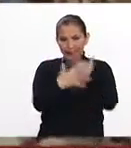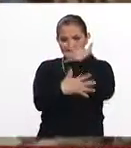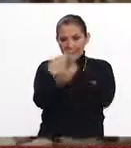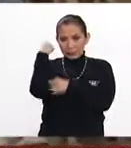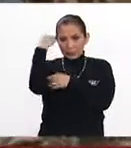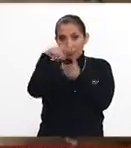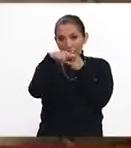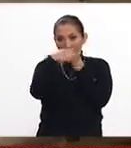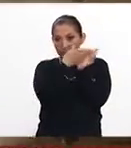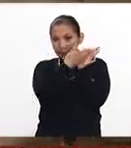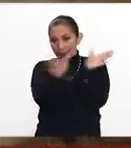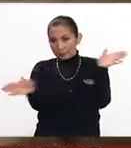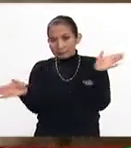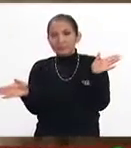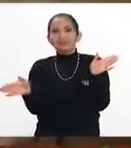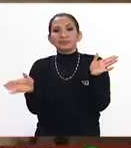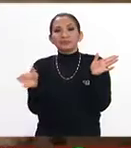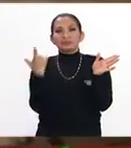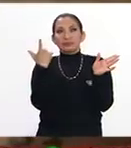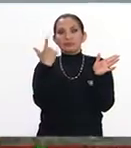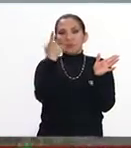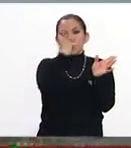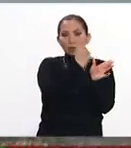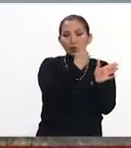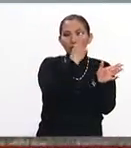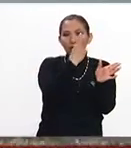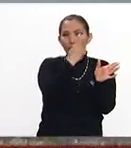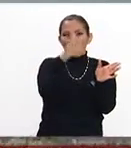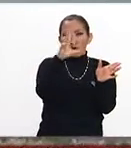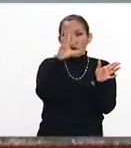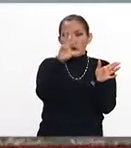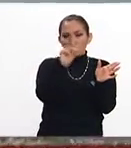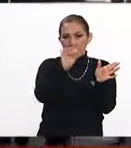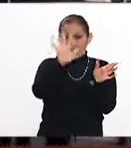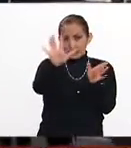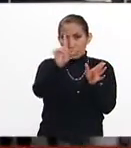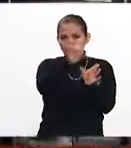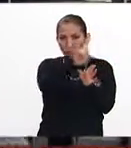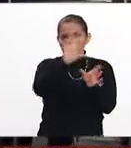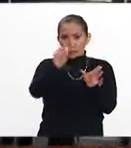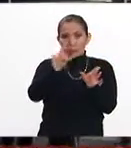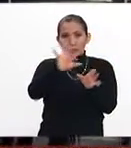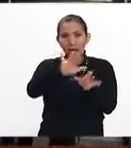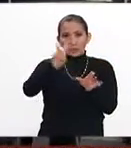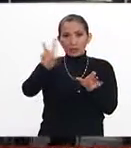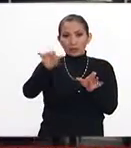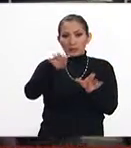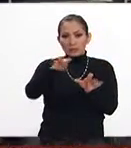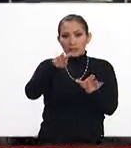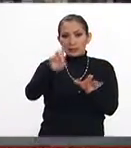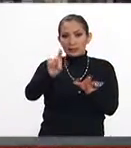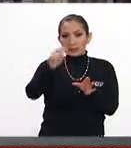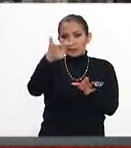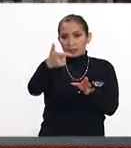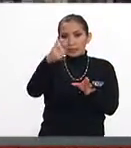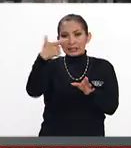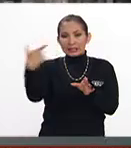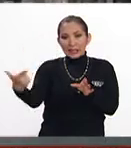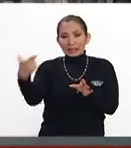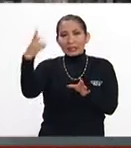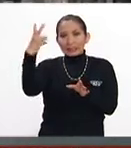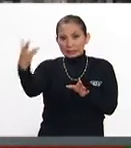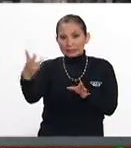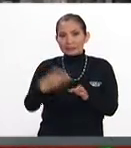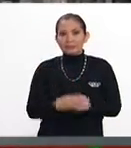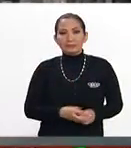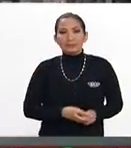marzo, y si no mal recuerda, el 1-85-52-19-37-73.